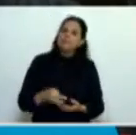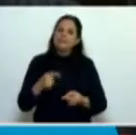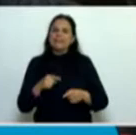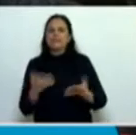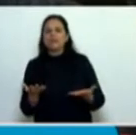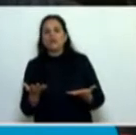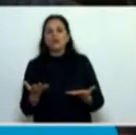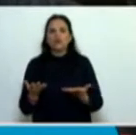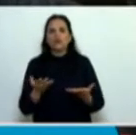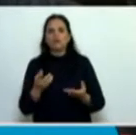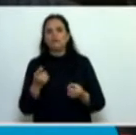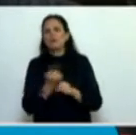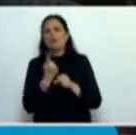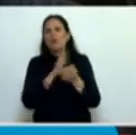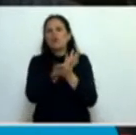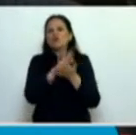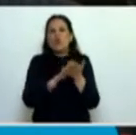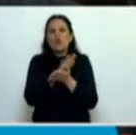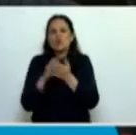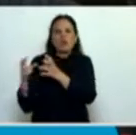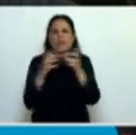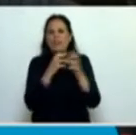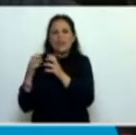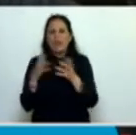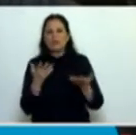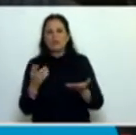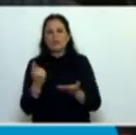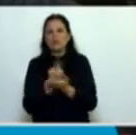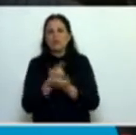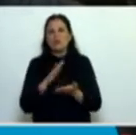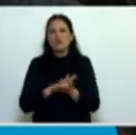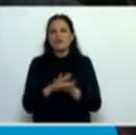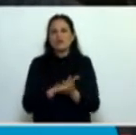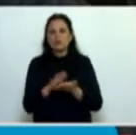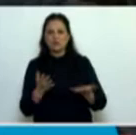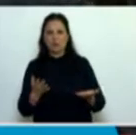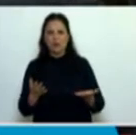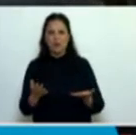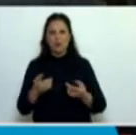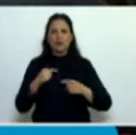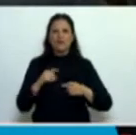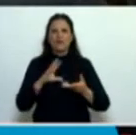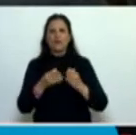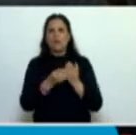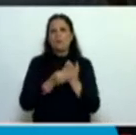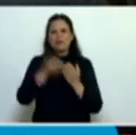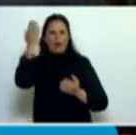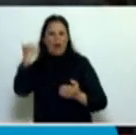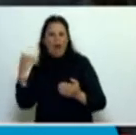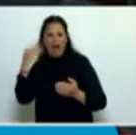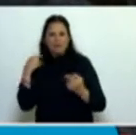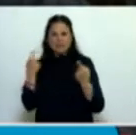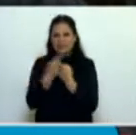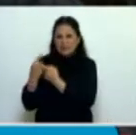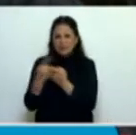esto no se resuelve discutiendo las estadísticas como el Ministro discutía cuando venía a